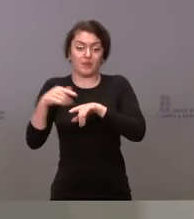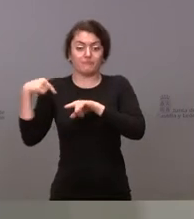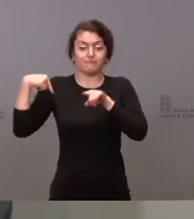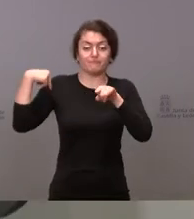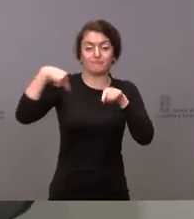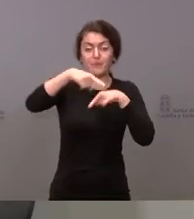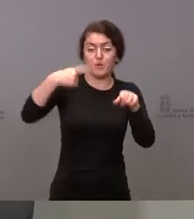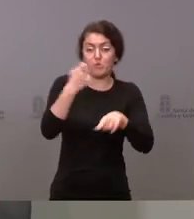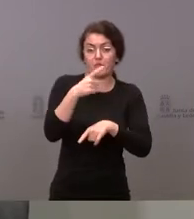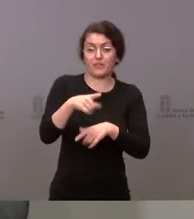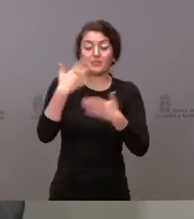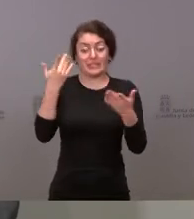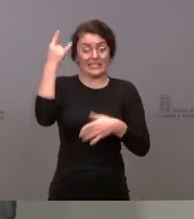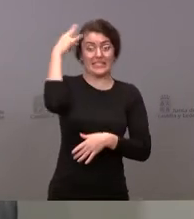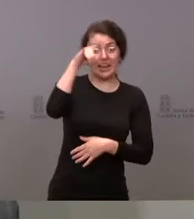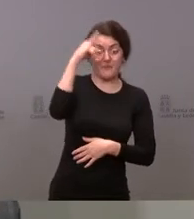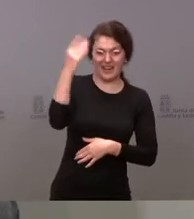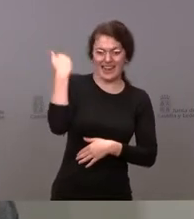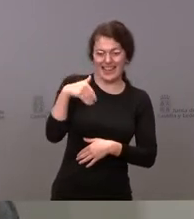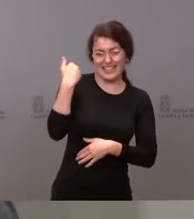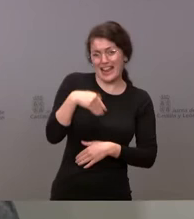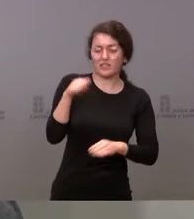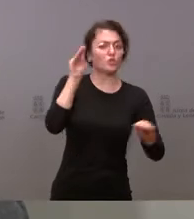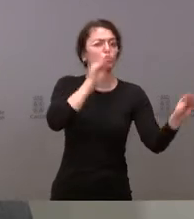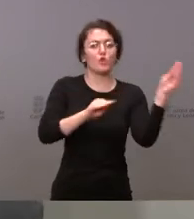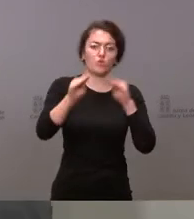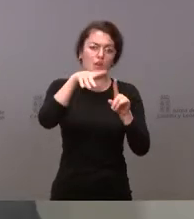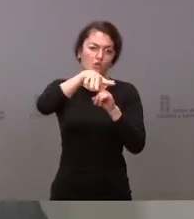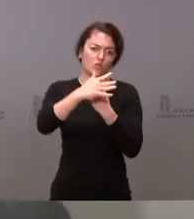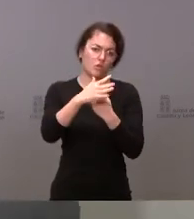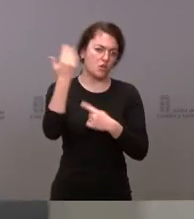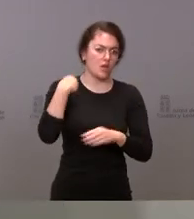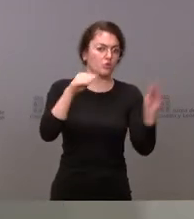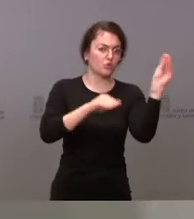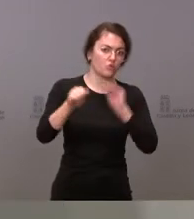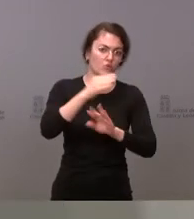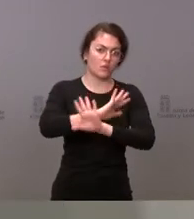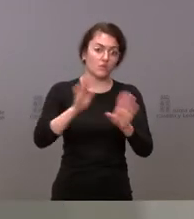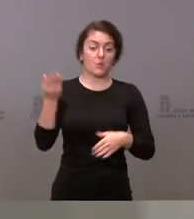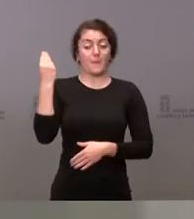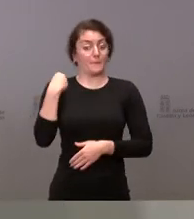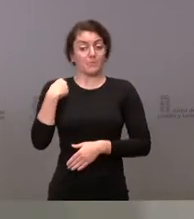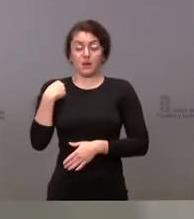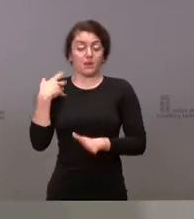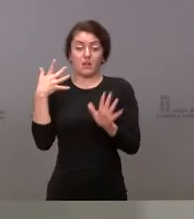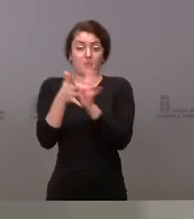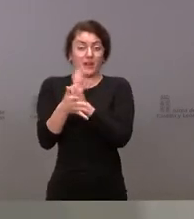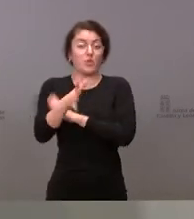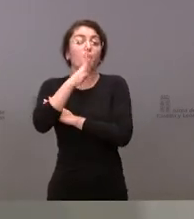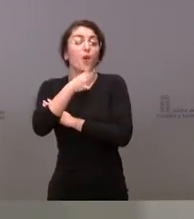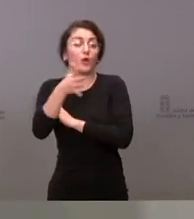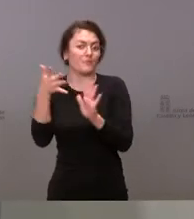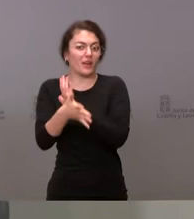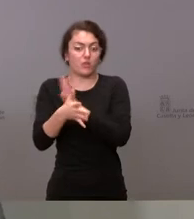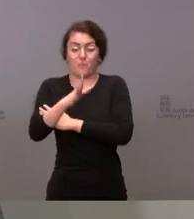insisto, ya ha sido corregida. Pero es la misma explicación del sistema de vacunación, de la campaña de